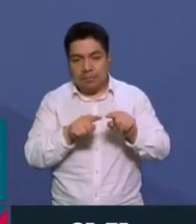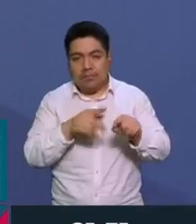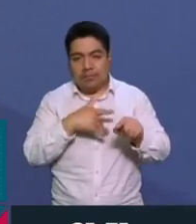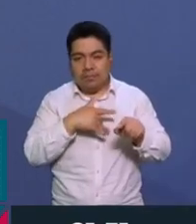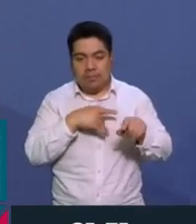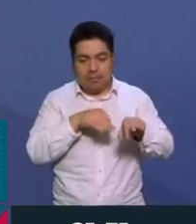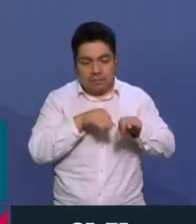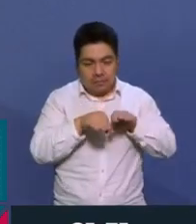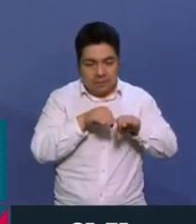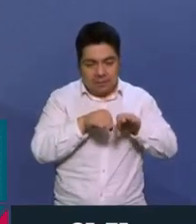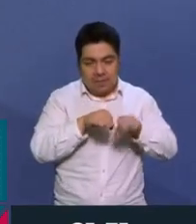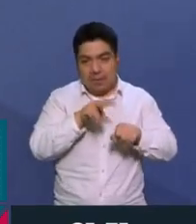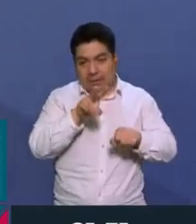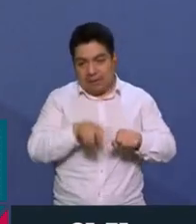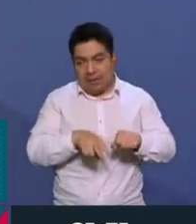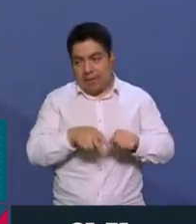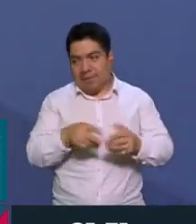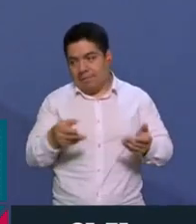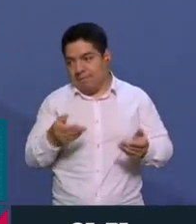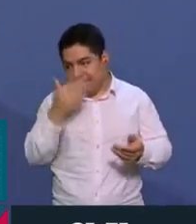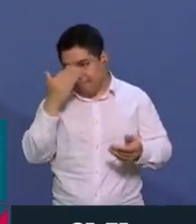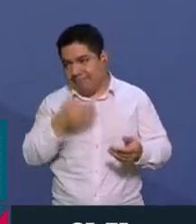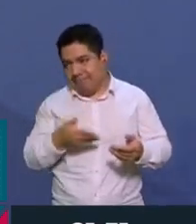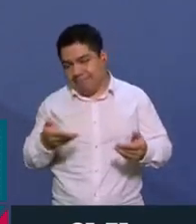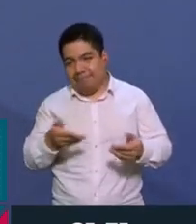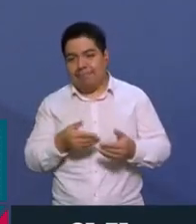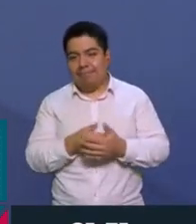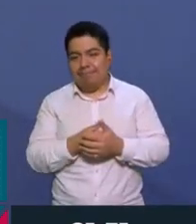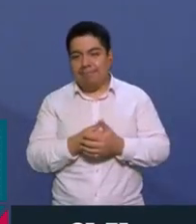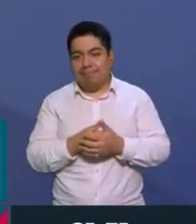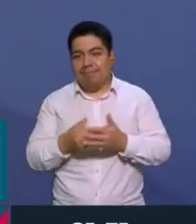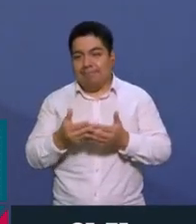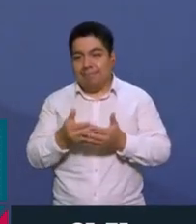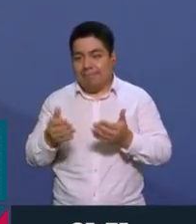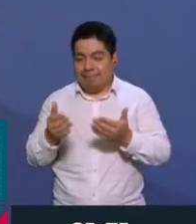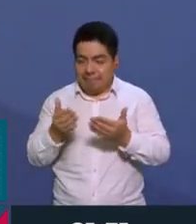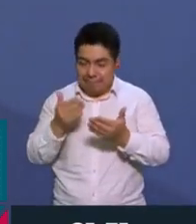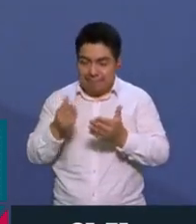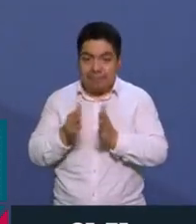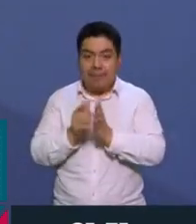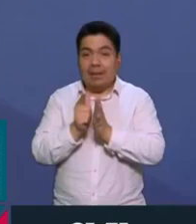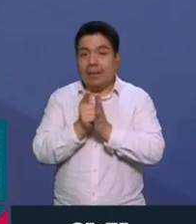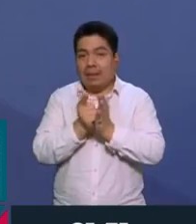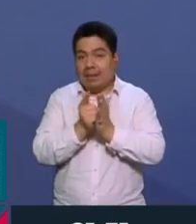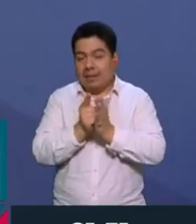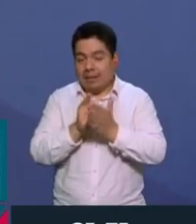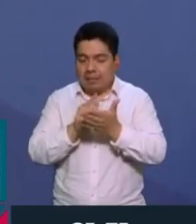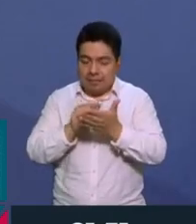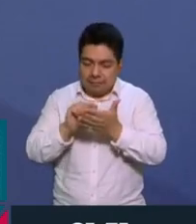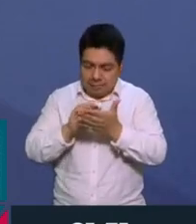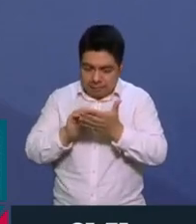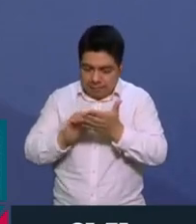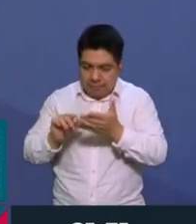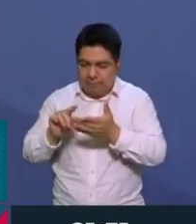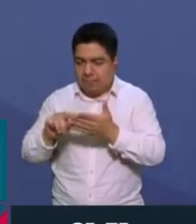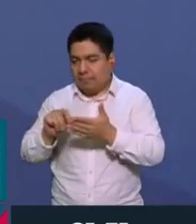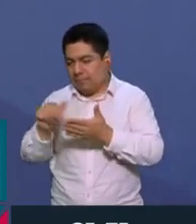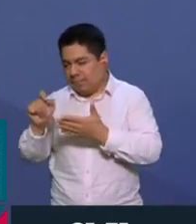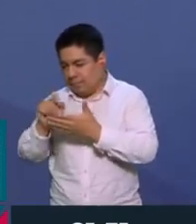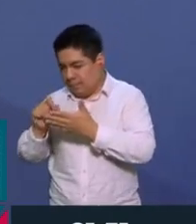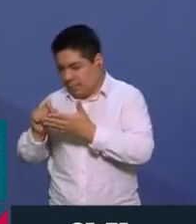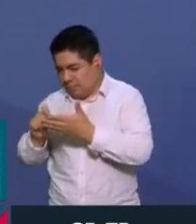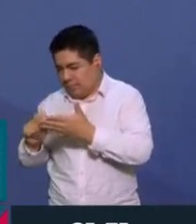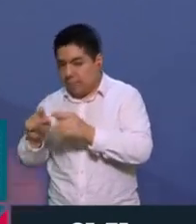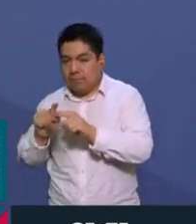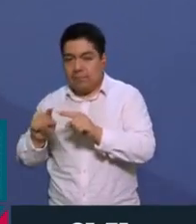de verdad, ¿no? Que es el de ver muchas páginas de libros o de manuscritos o de cosas así,